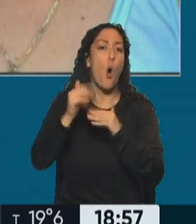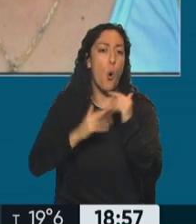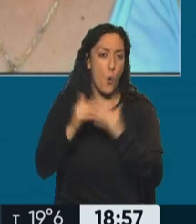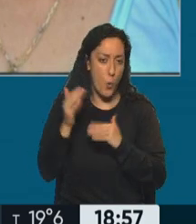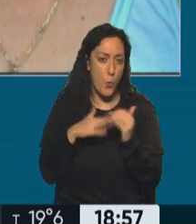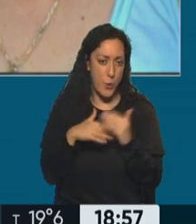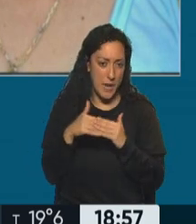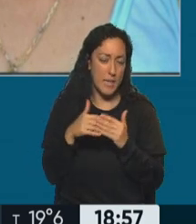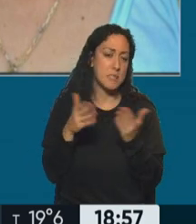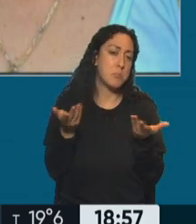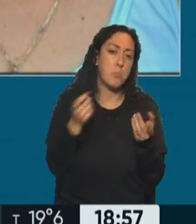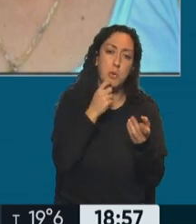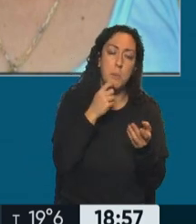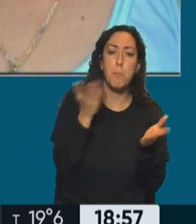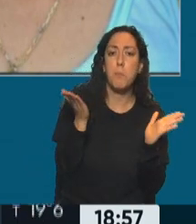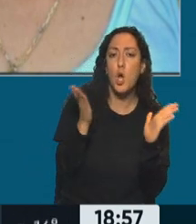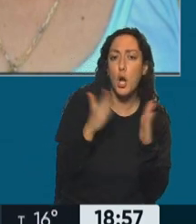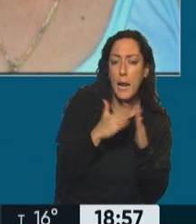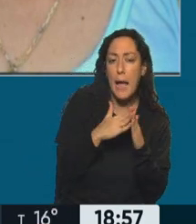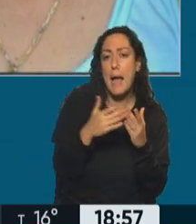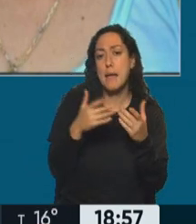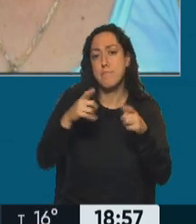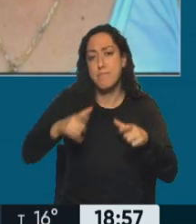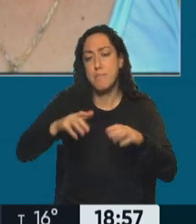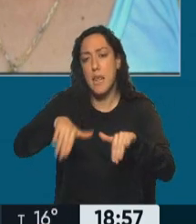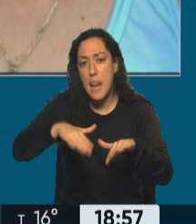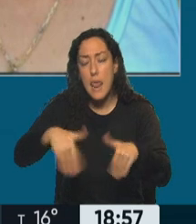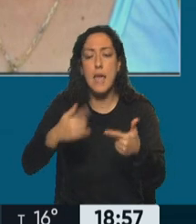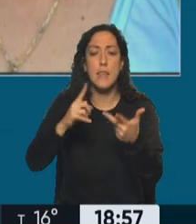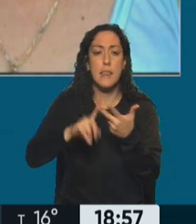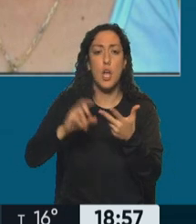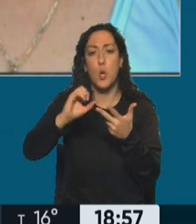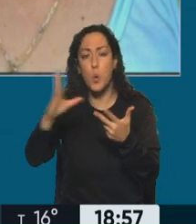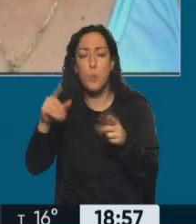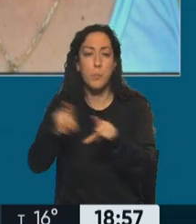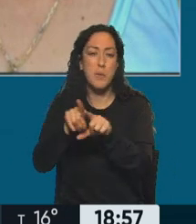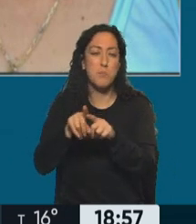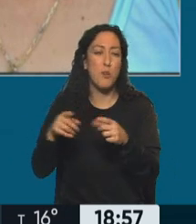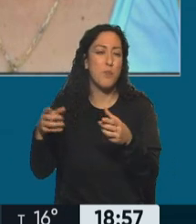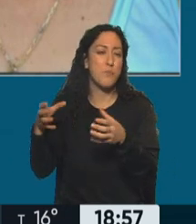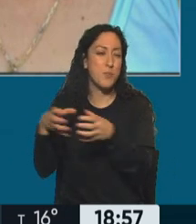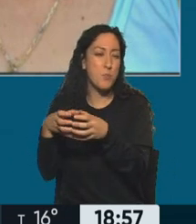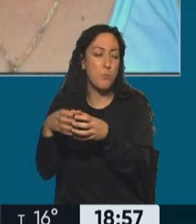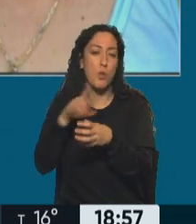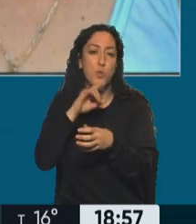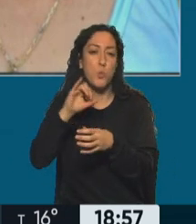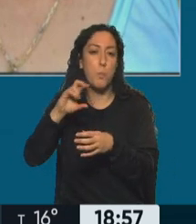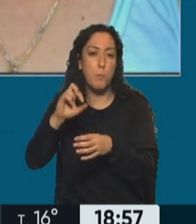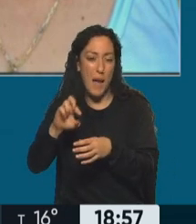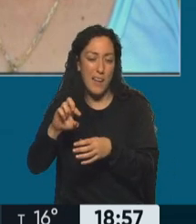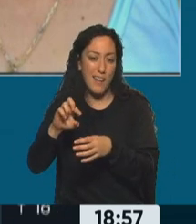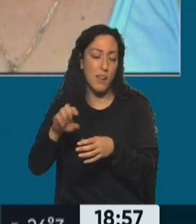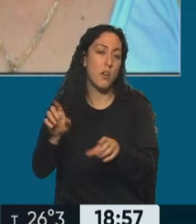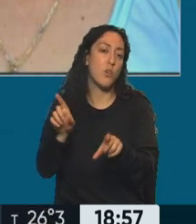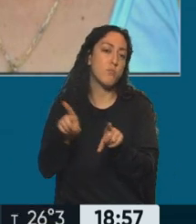infraestructura, vivienda, piletas, clubes, hospitales que hacía la Tupac Amaro. Esta es una suerte de causa espejo